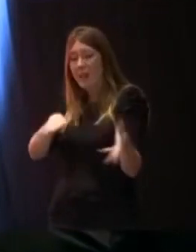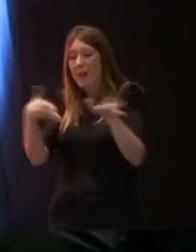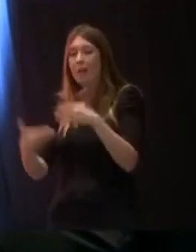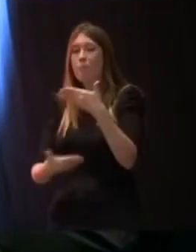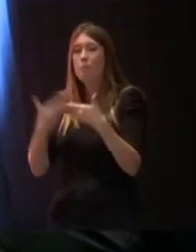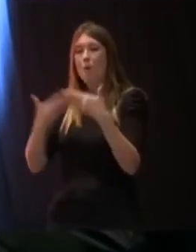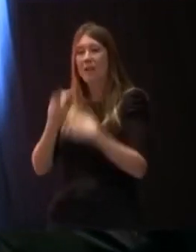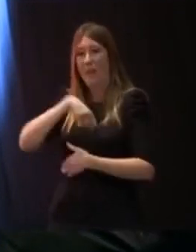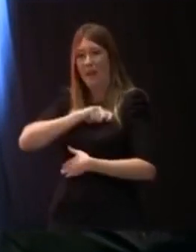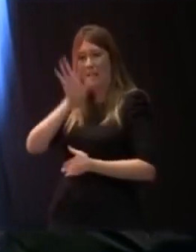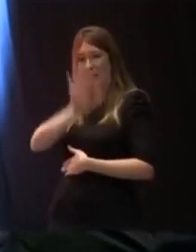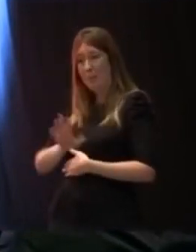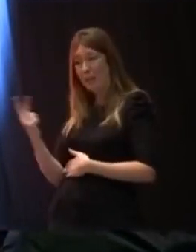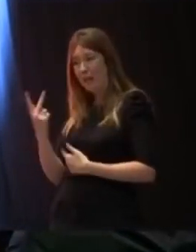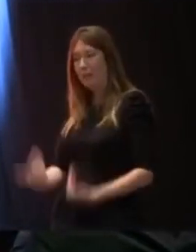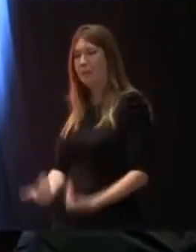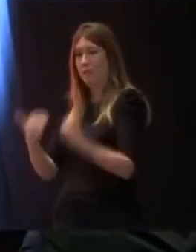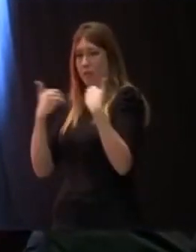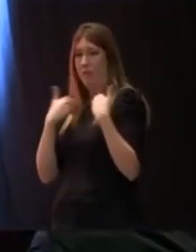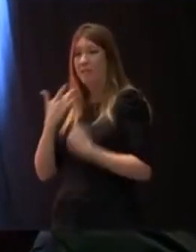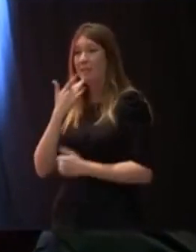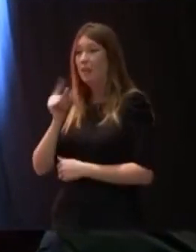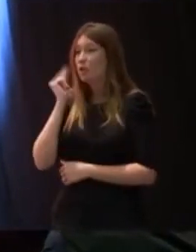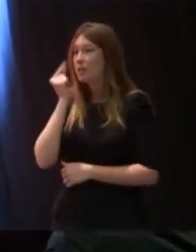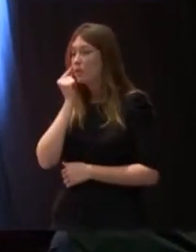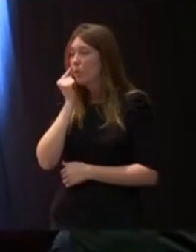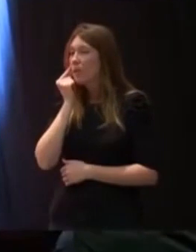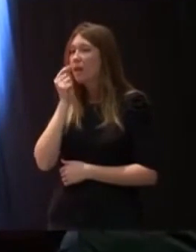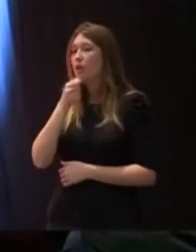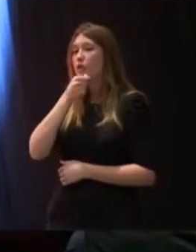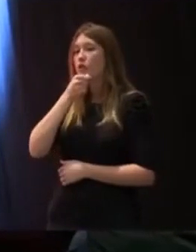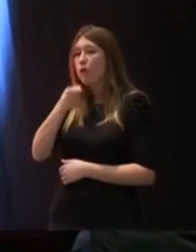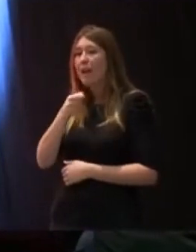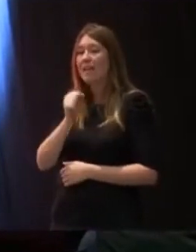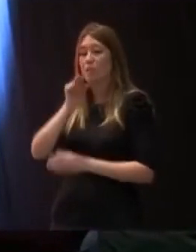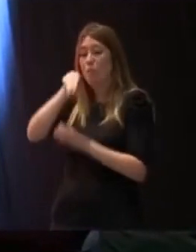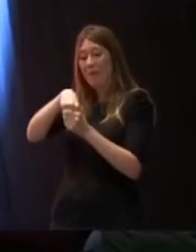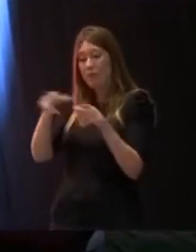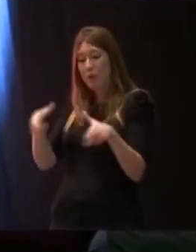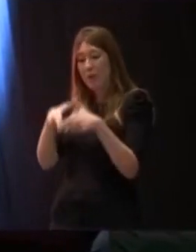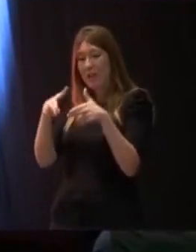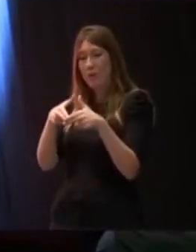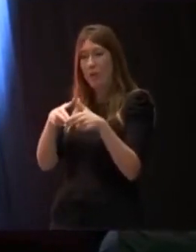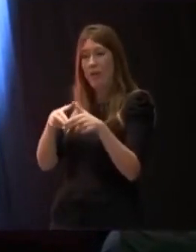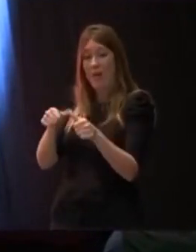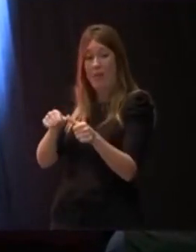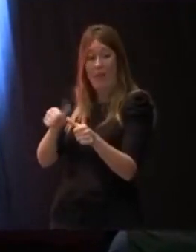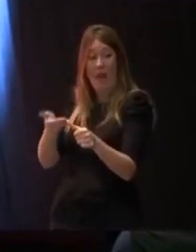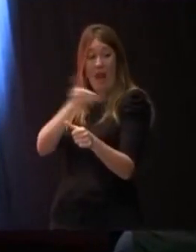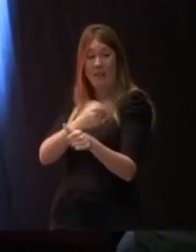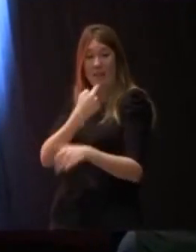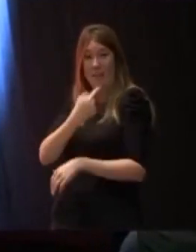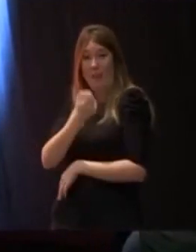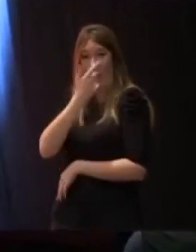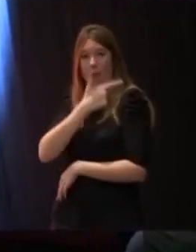nuestro país, España. Y, si os fijáis, realmente el socialismo, la socialdemocracia a la cual antes hacía referencia Javier en su